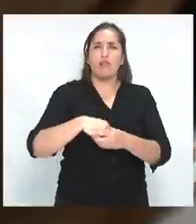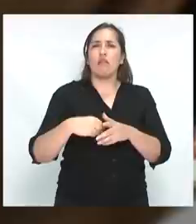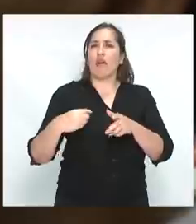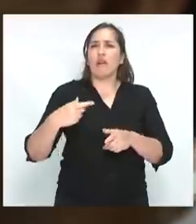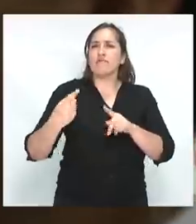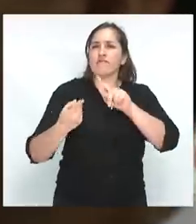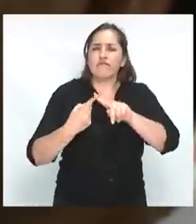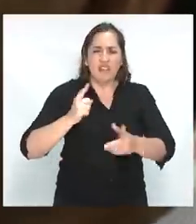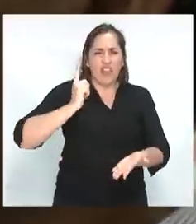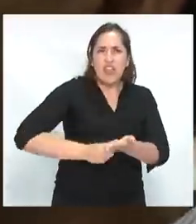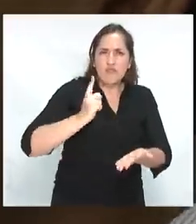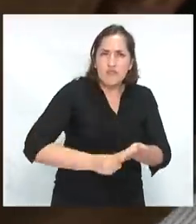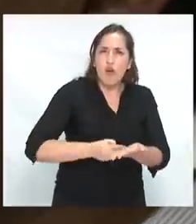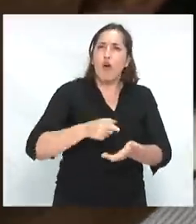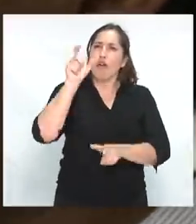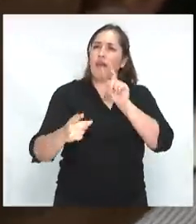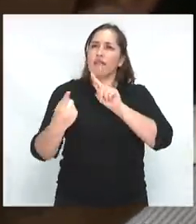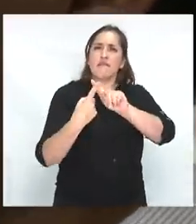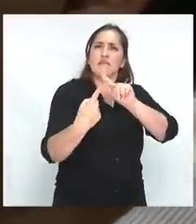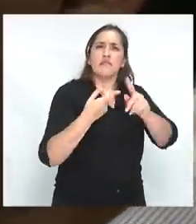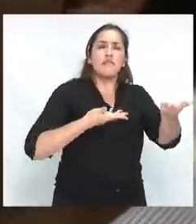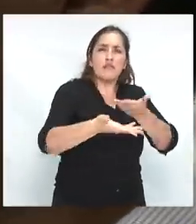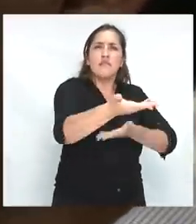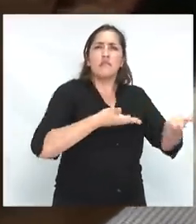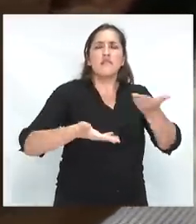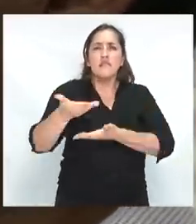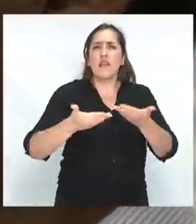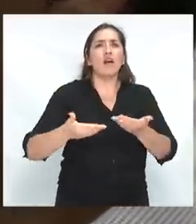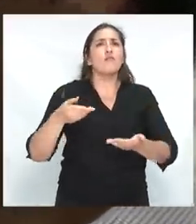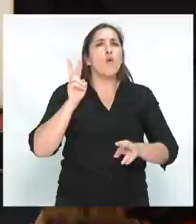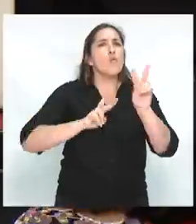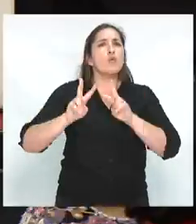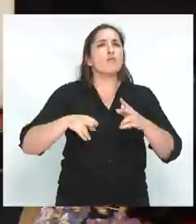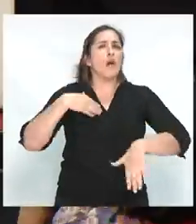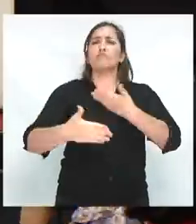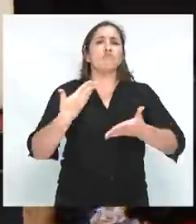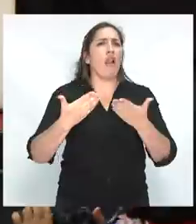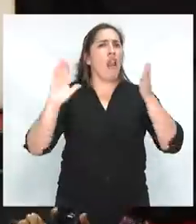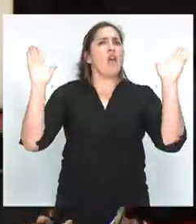personales, se las pueda llevar adelante sin ningún tipo de coacción.